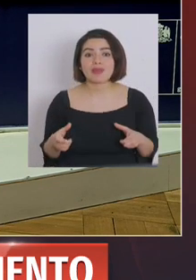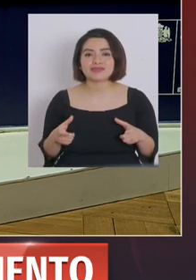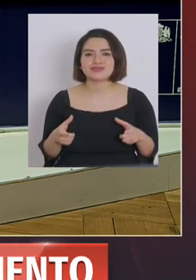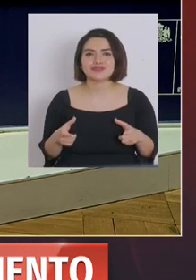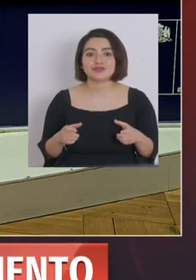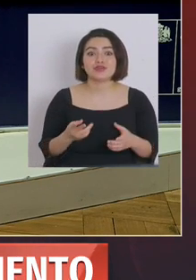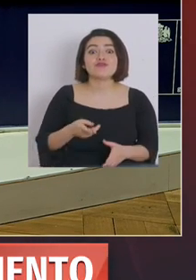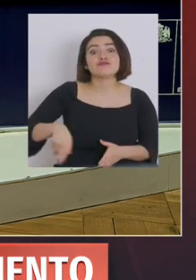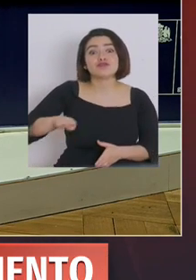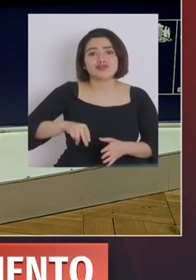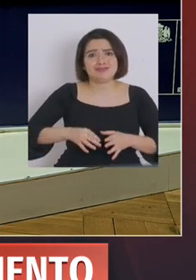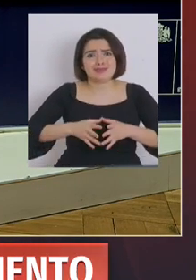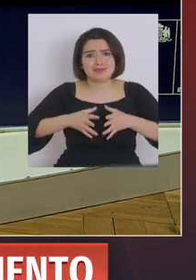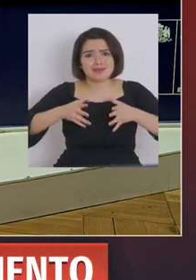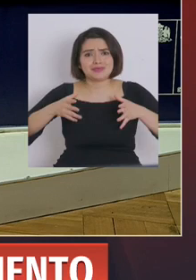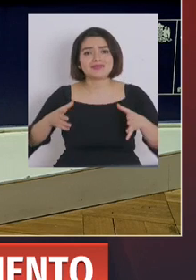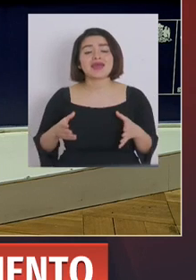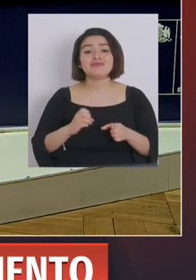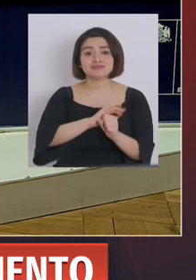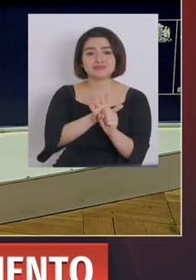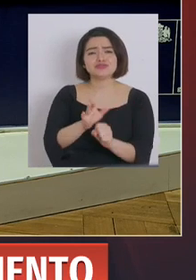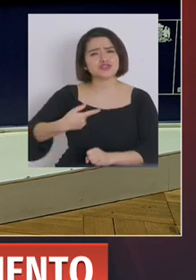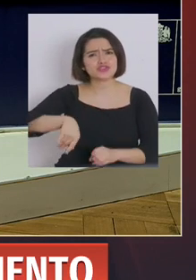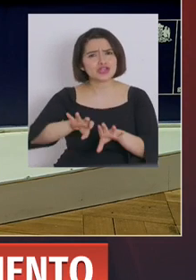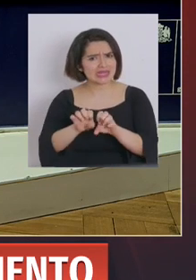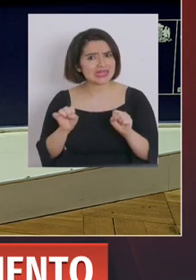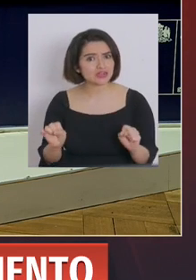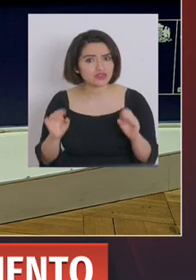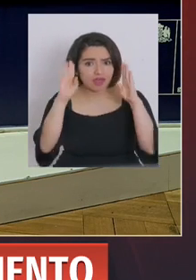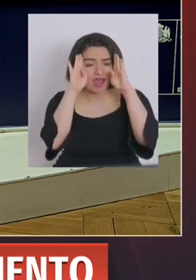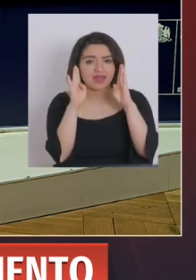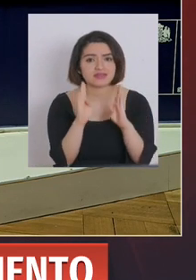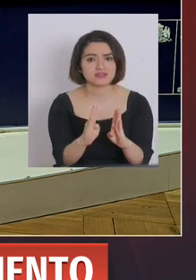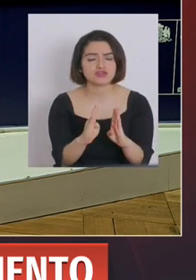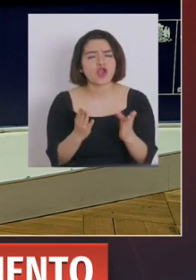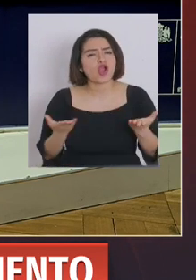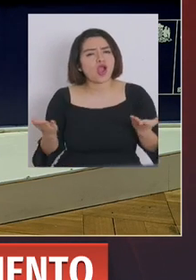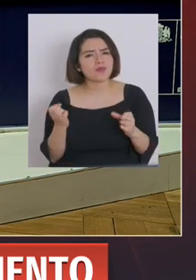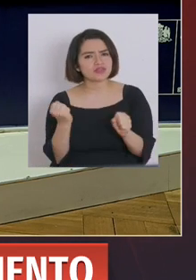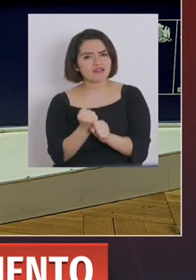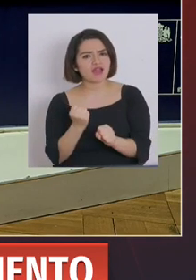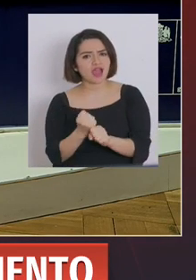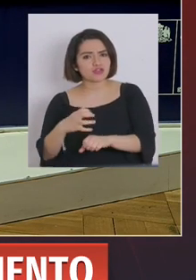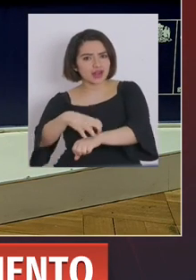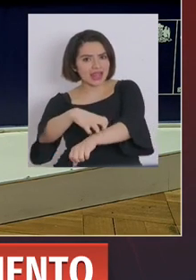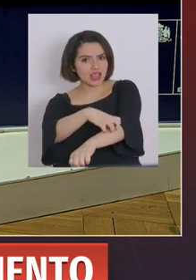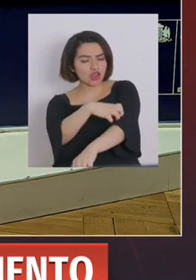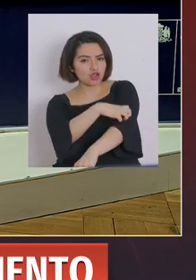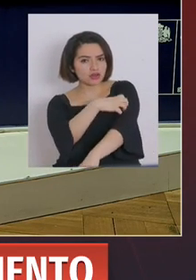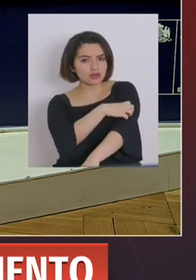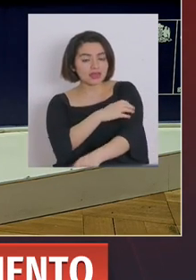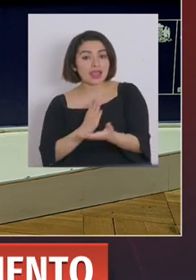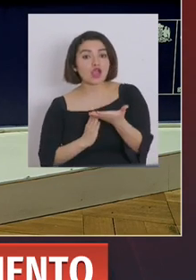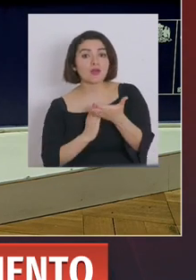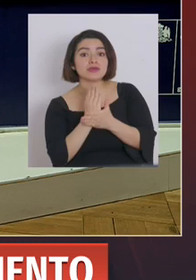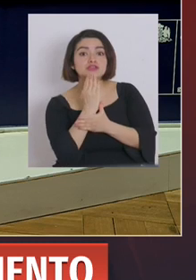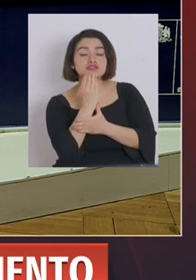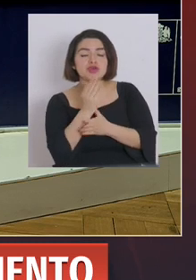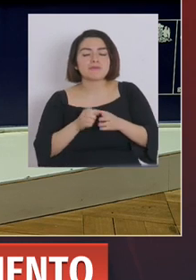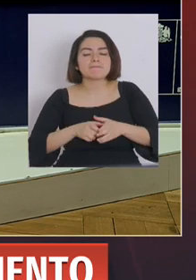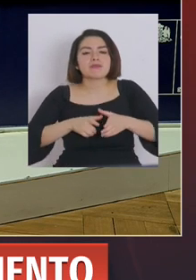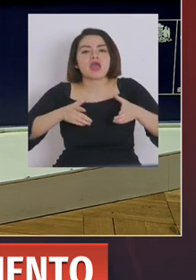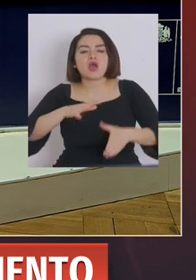usted ayer. ¿Estamos preparados? Y en ese sentido, ¿cómo se está trabajando en las regiones que están presentando mayor ocupación